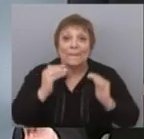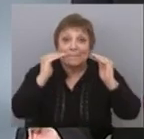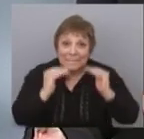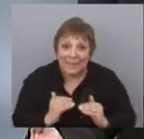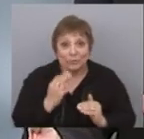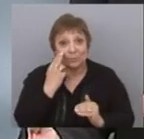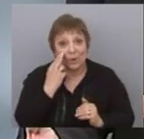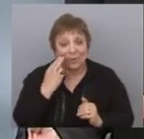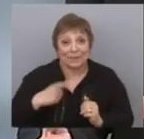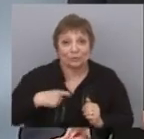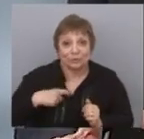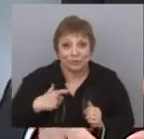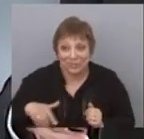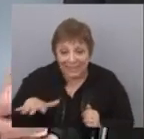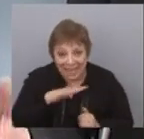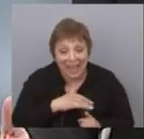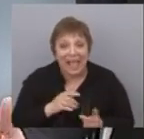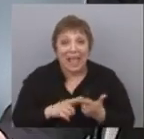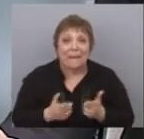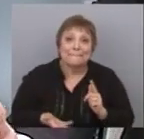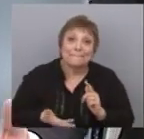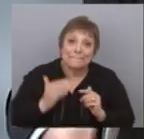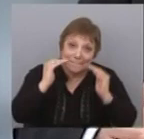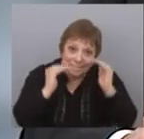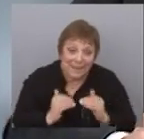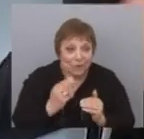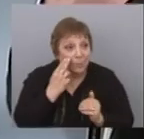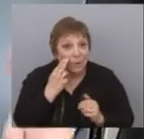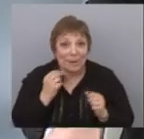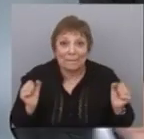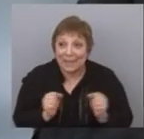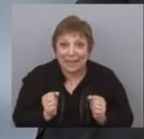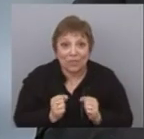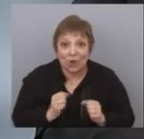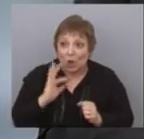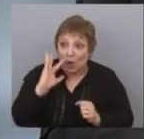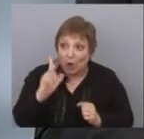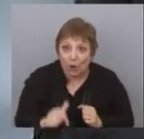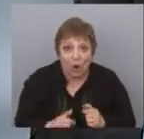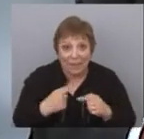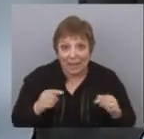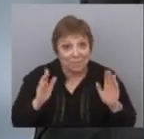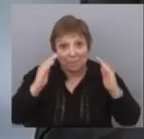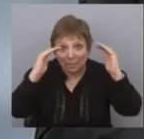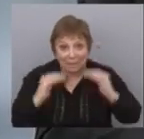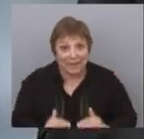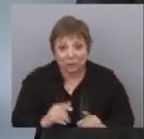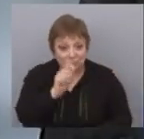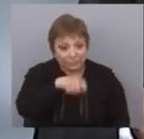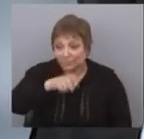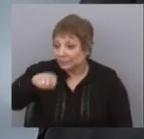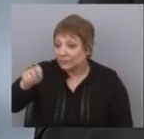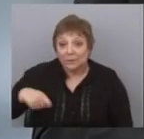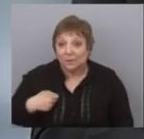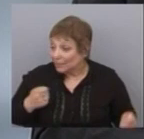sociales, por decirlo de alguna manera, va a tener menos problemas de seguridad ciudadana, que es el bloque que viene después, y bueno, nos va a ayudar a